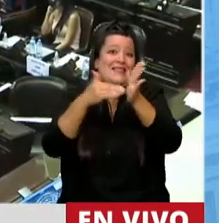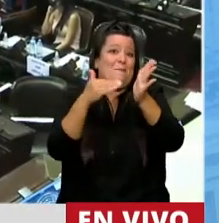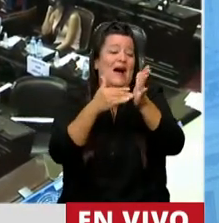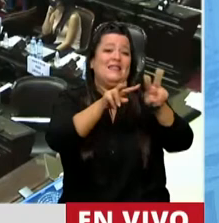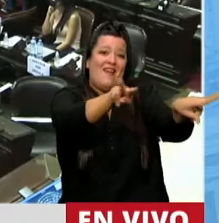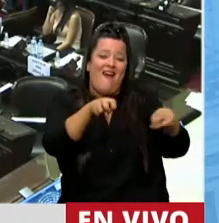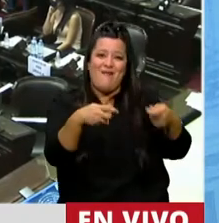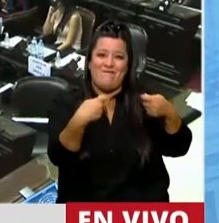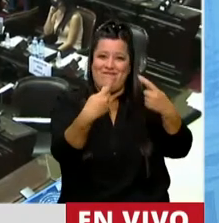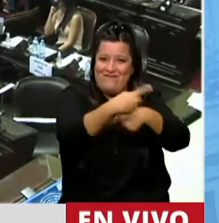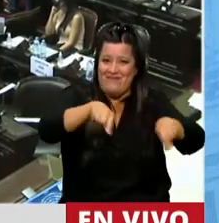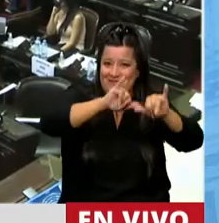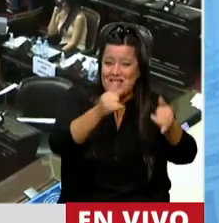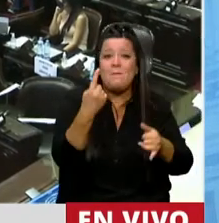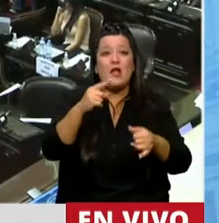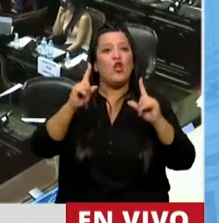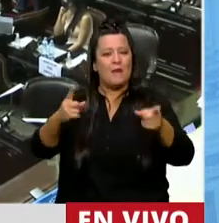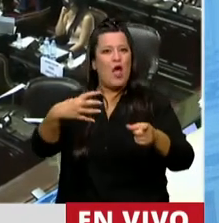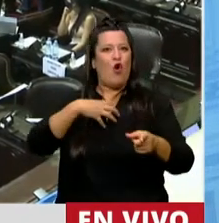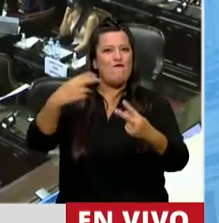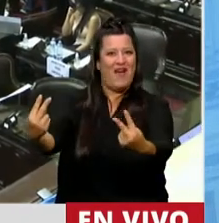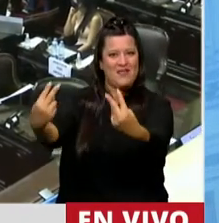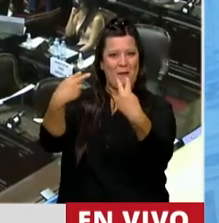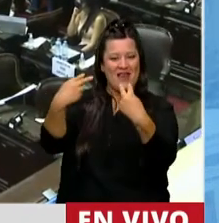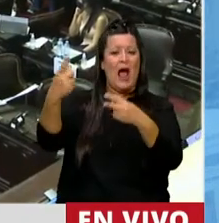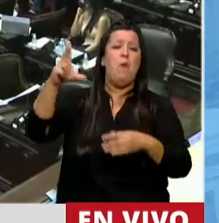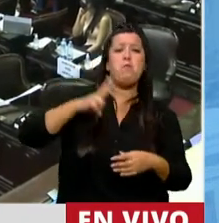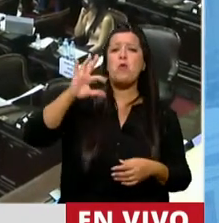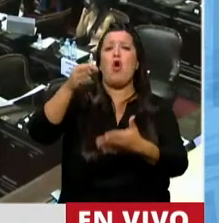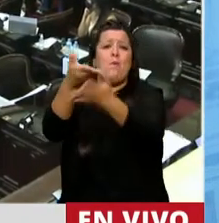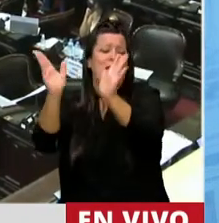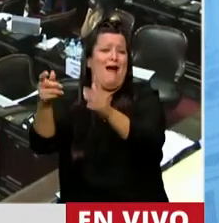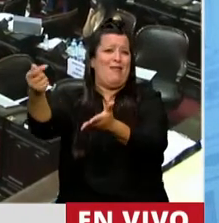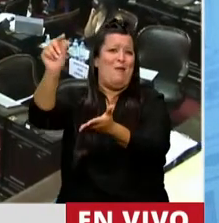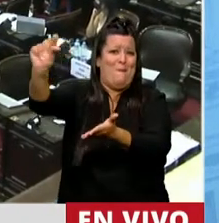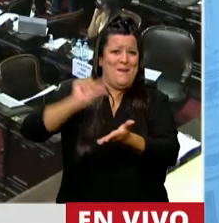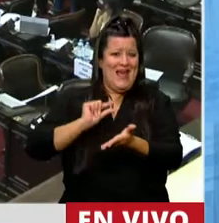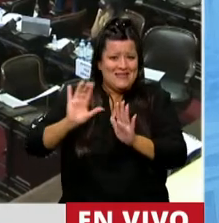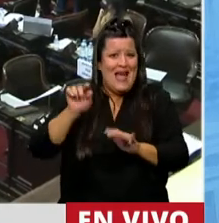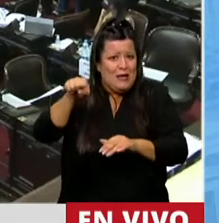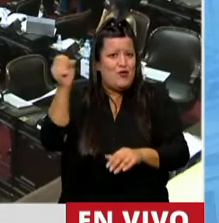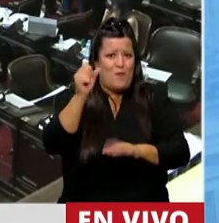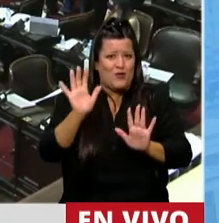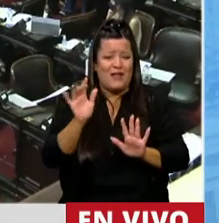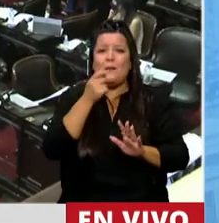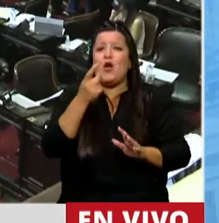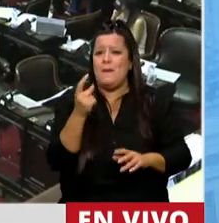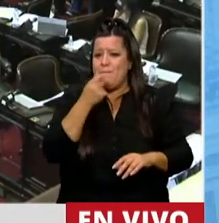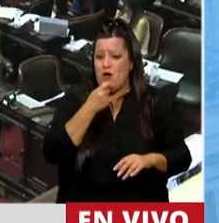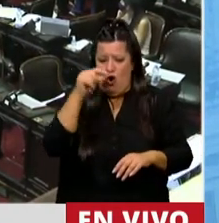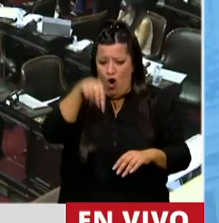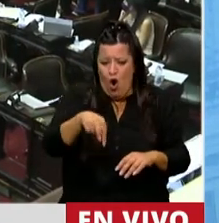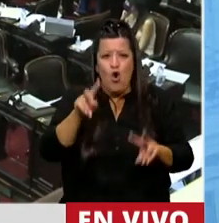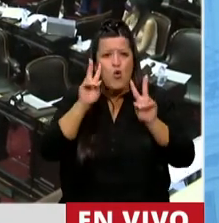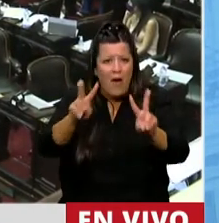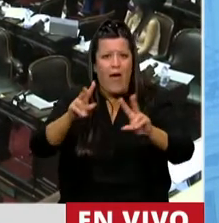también con la confianza que generamos de nuestros acreedores públicos o privados. Es tan sencillo como eso. Y cuando vemos el día de hoy que